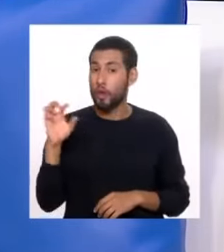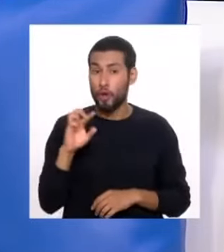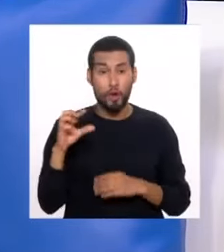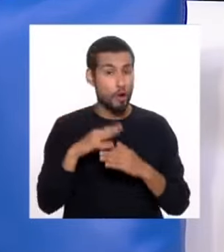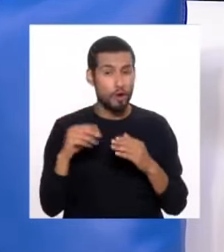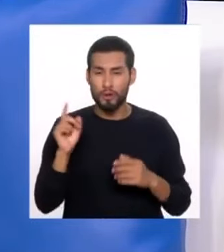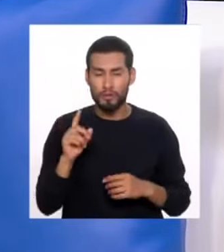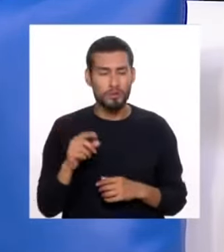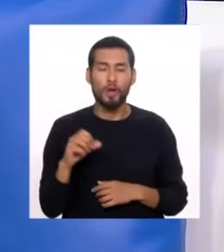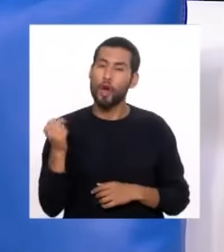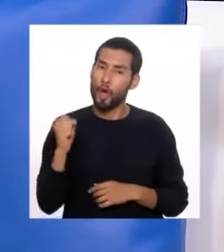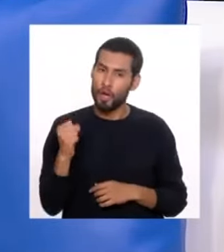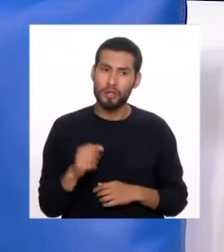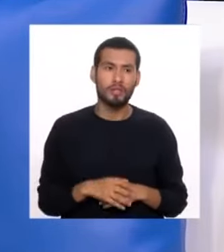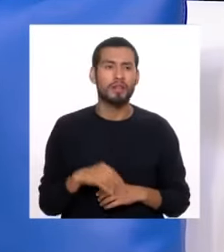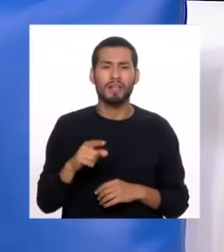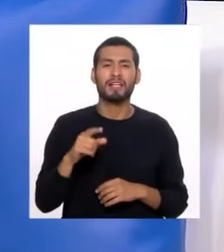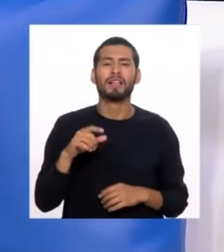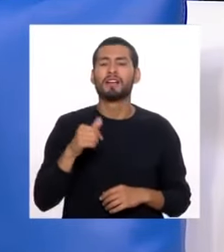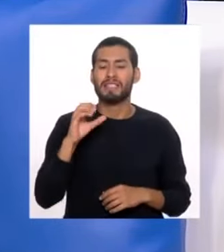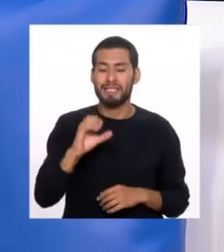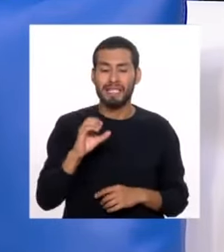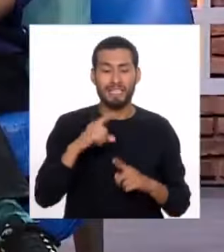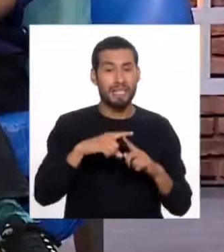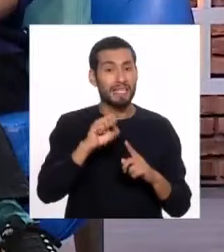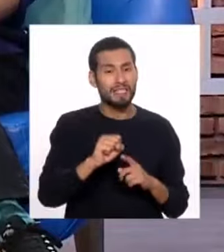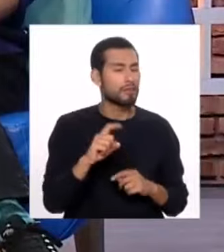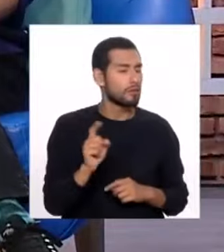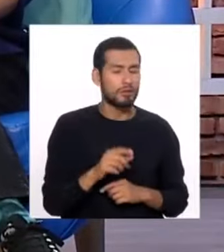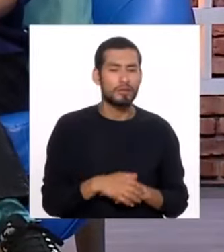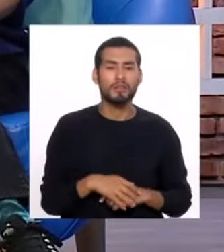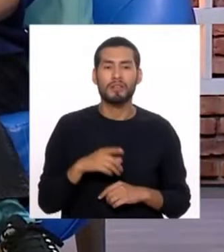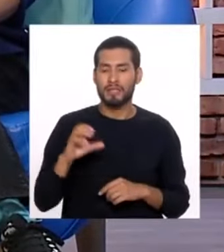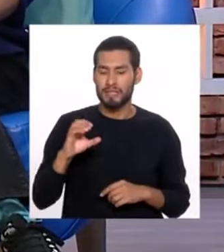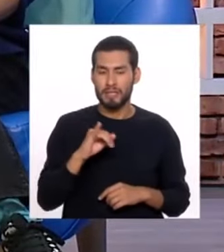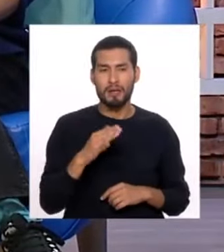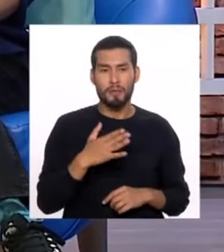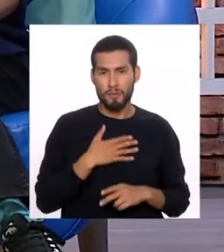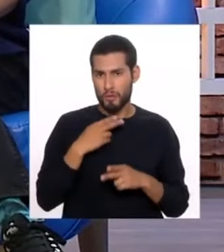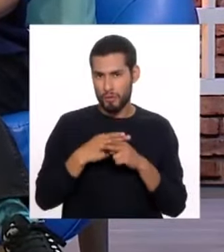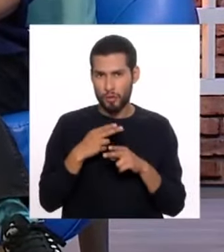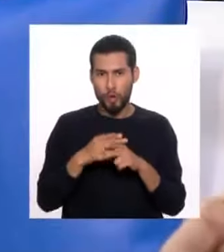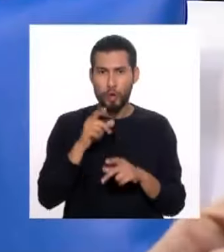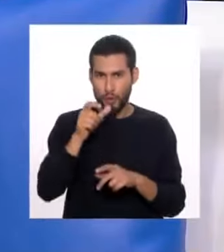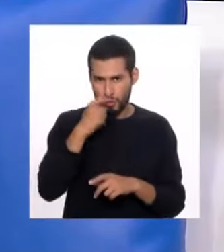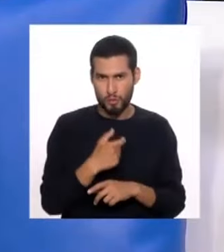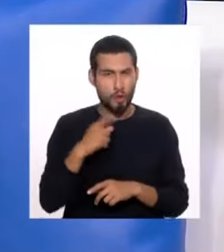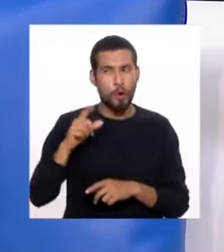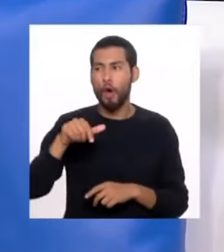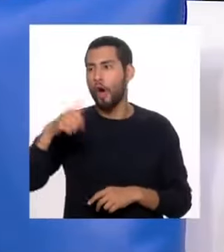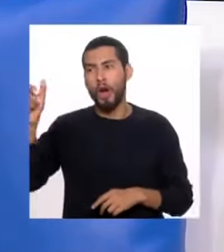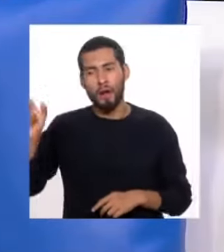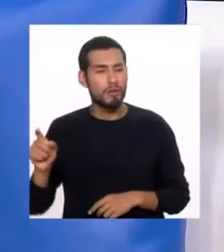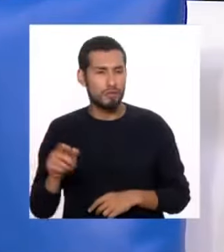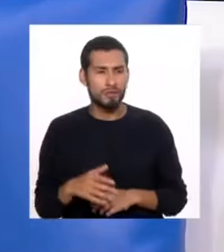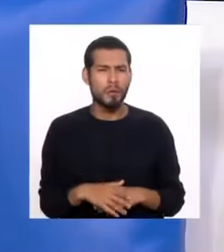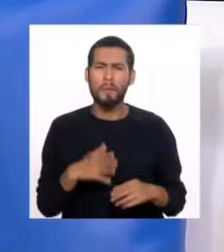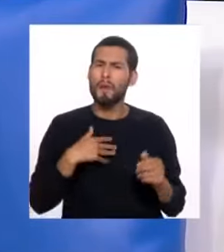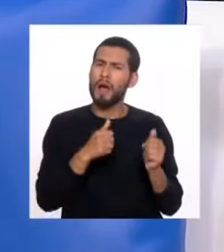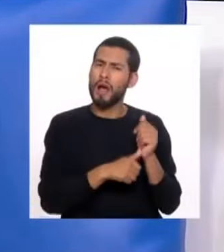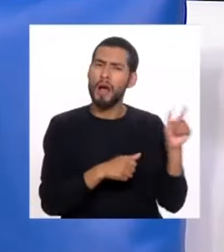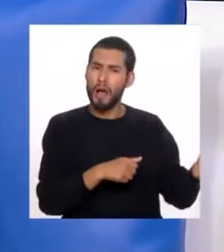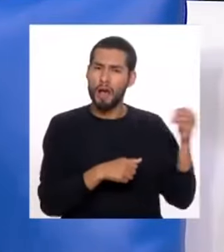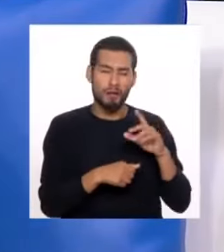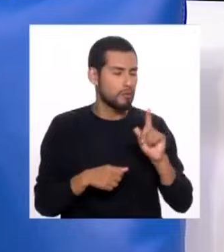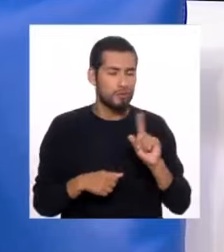dólares. Y no puede ser una cuenta CTS. Y tiene que ser la cuenta a tu nombre, no puede ser la cuenta de otra persona. Exacto, porque tú dices, oye, mi hermano tiene una